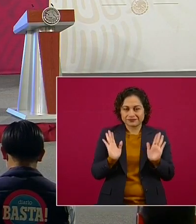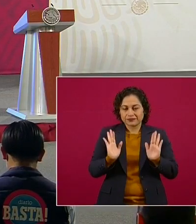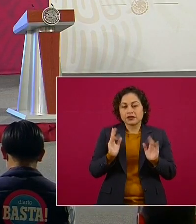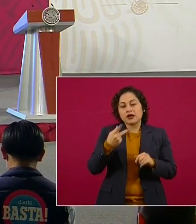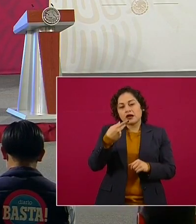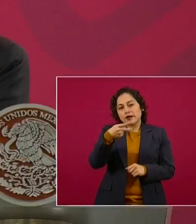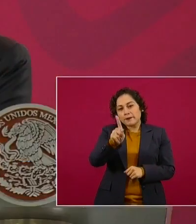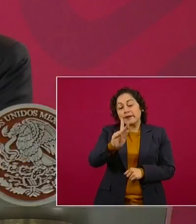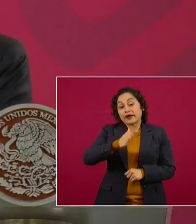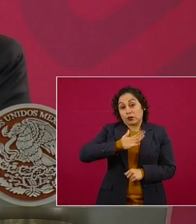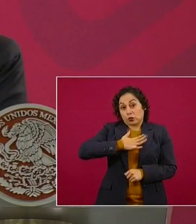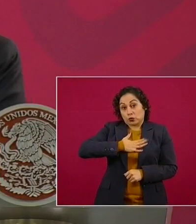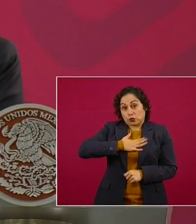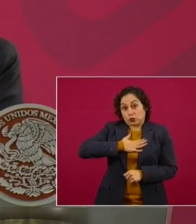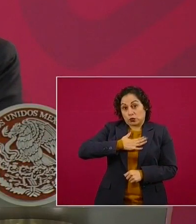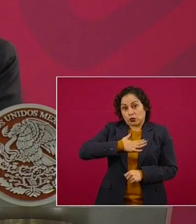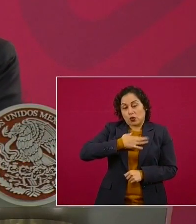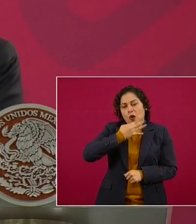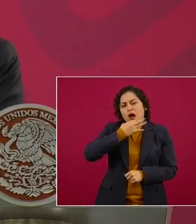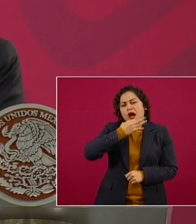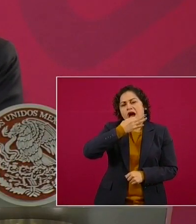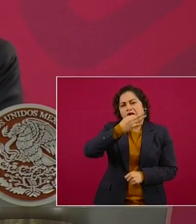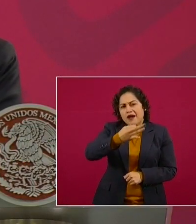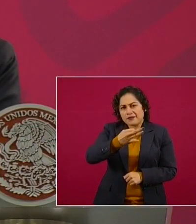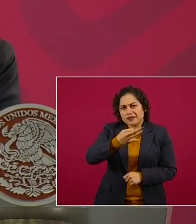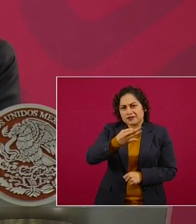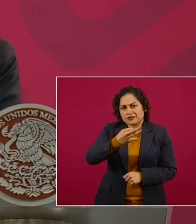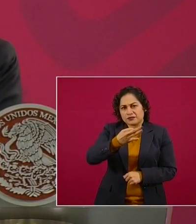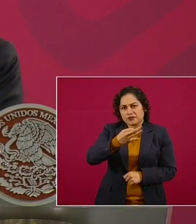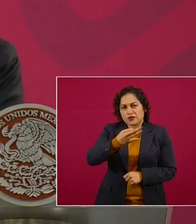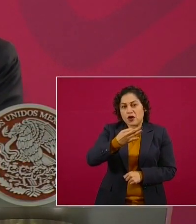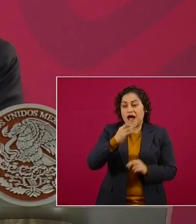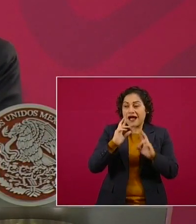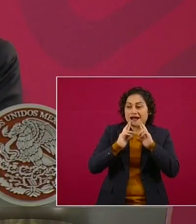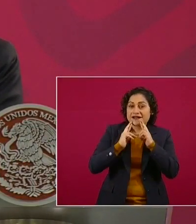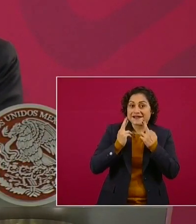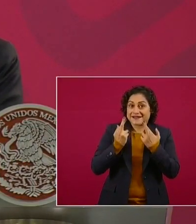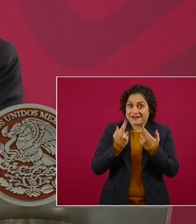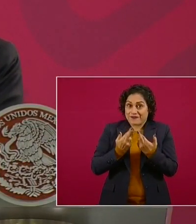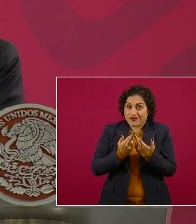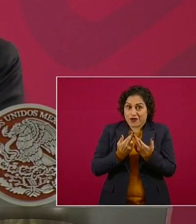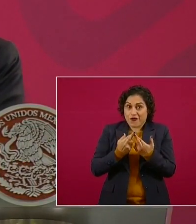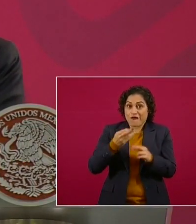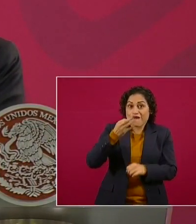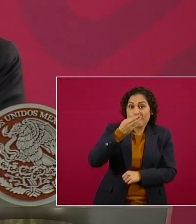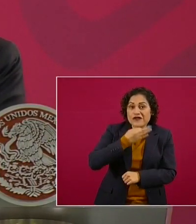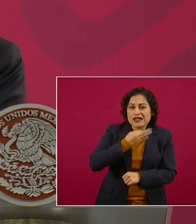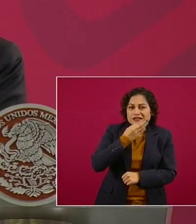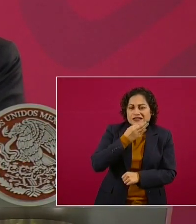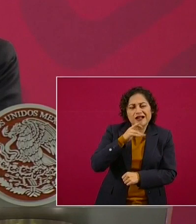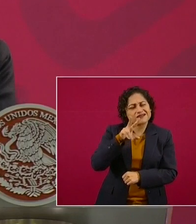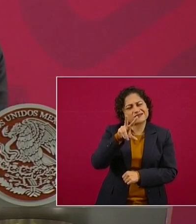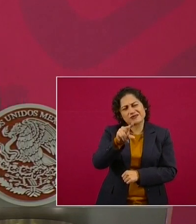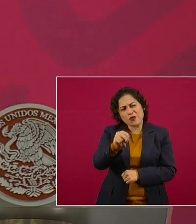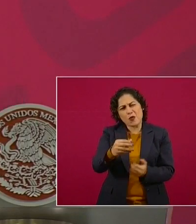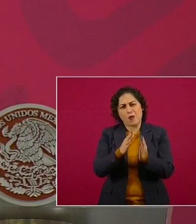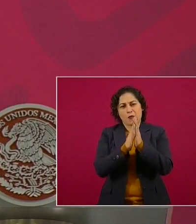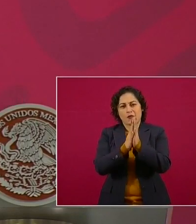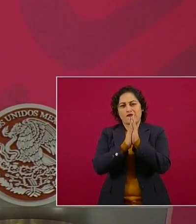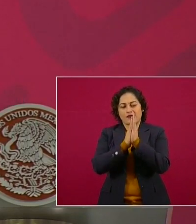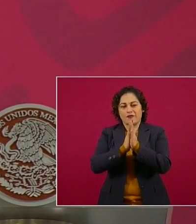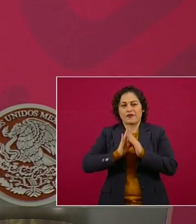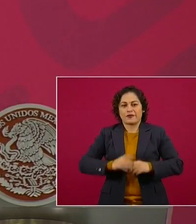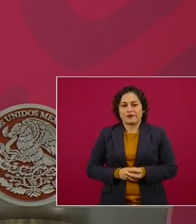no tener reuniones amplias en nuestras casas. Les decía yo de la familia,